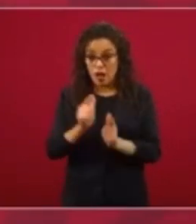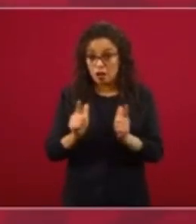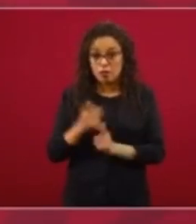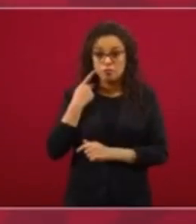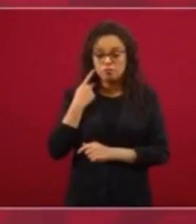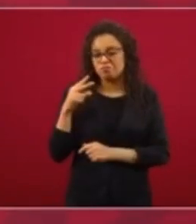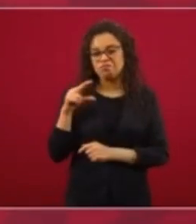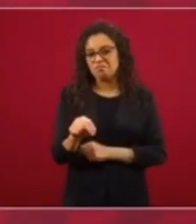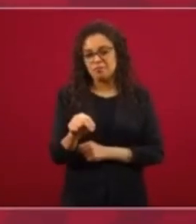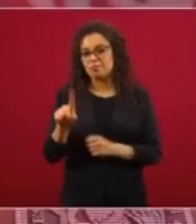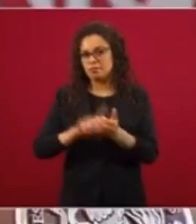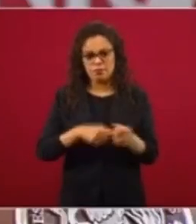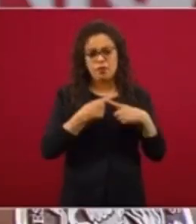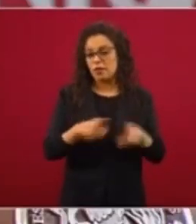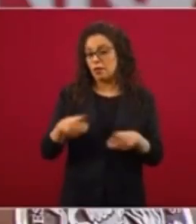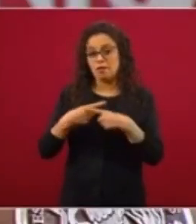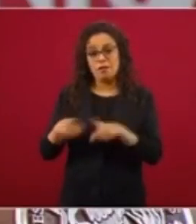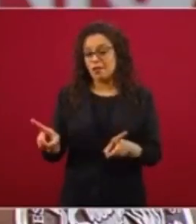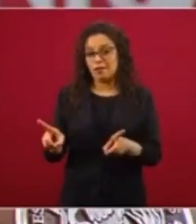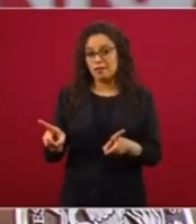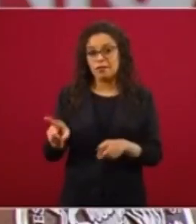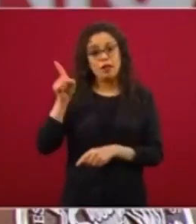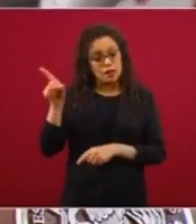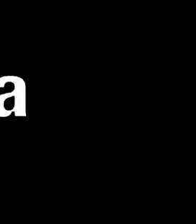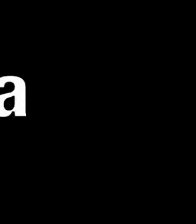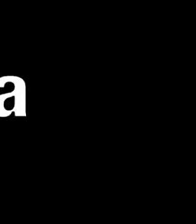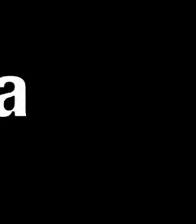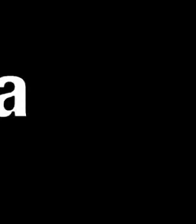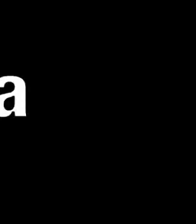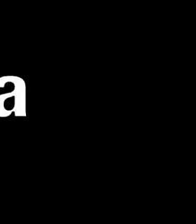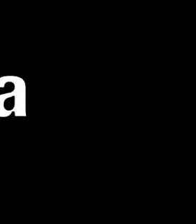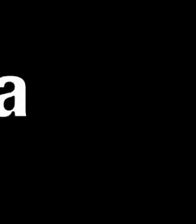Hay una gran diferencia. Entonces, eso es lo que planteamos.